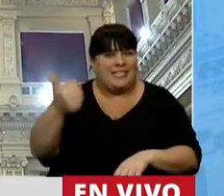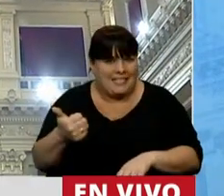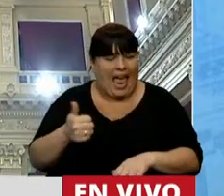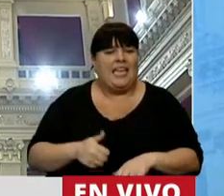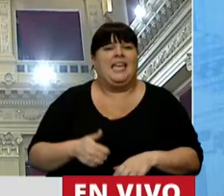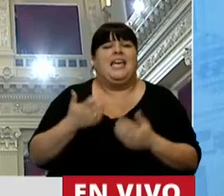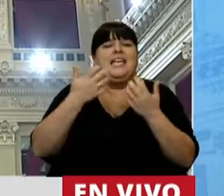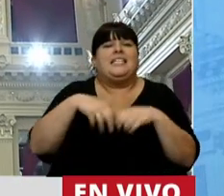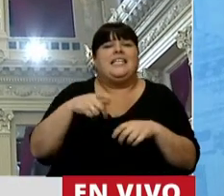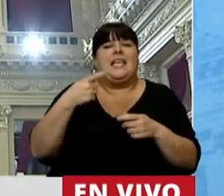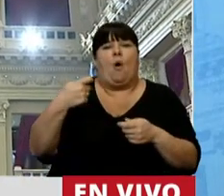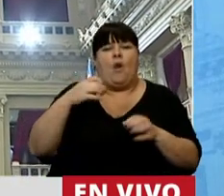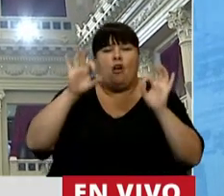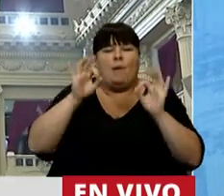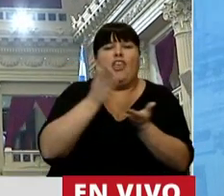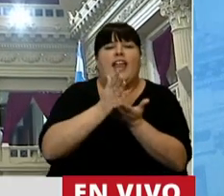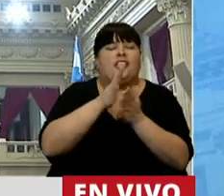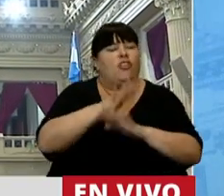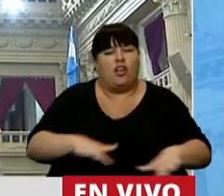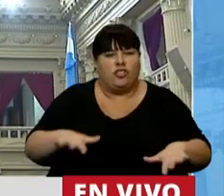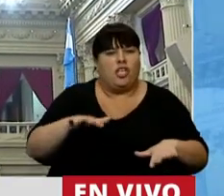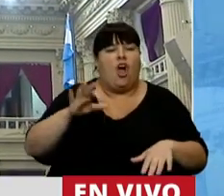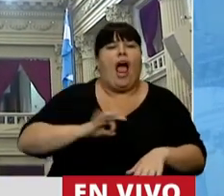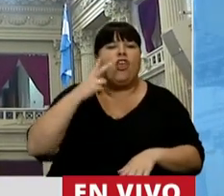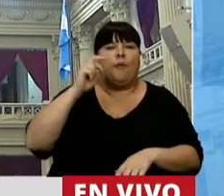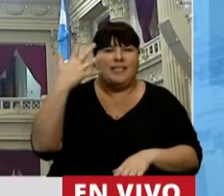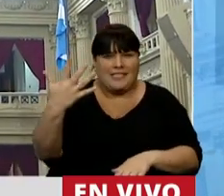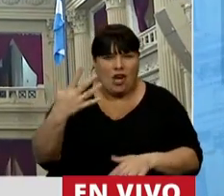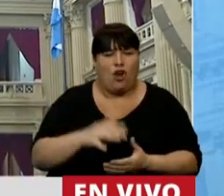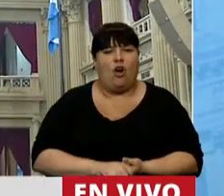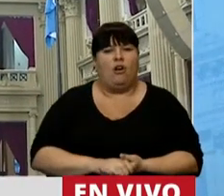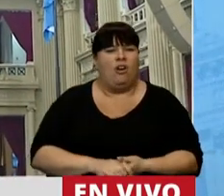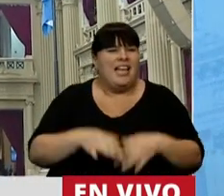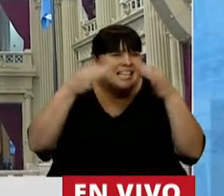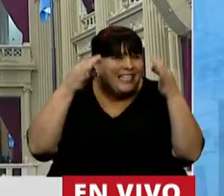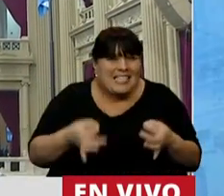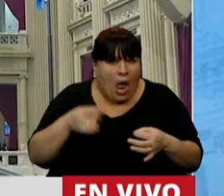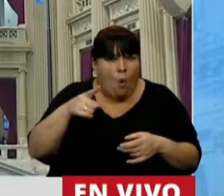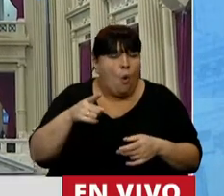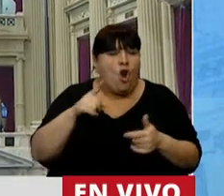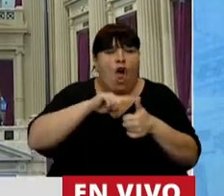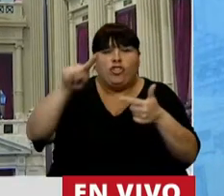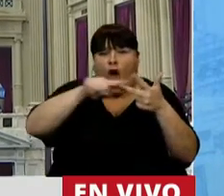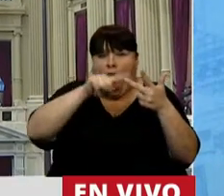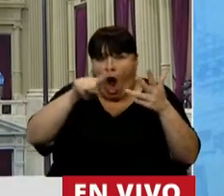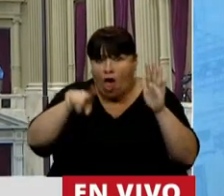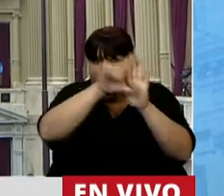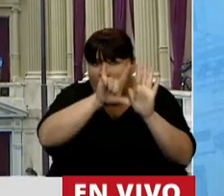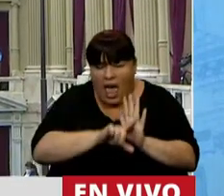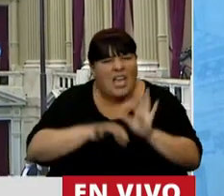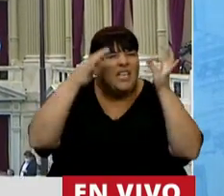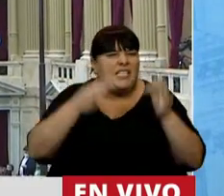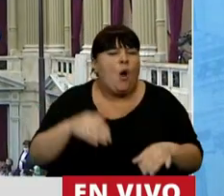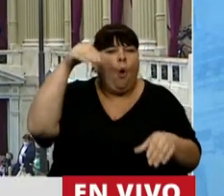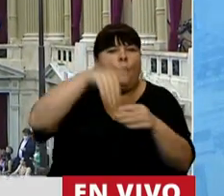el sistema de protección integral de los derechos de los niños en 2005. Seguramente, en todos los casos, hubiera